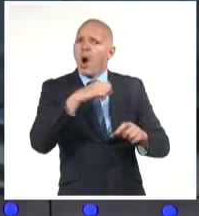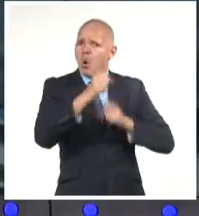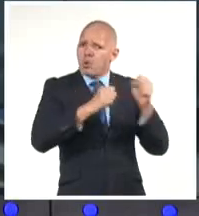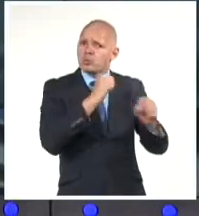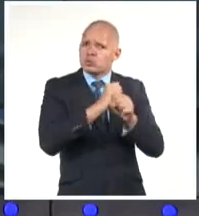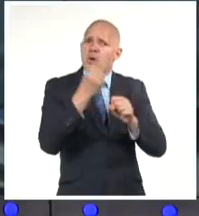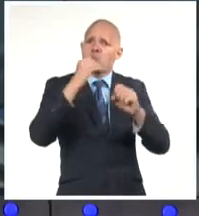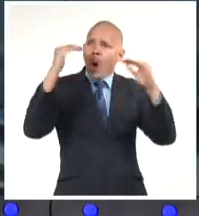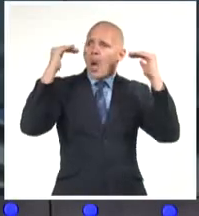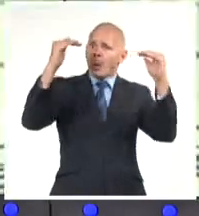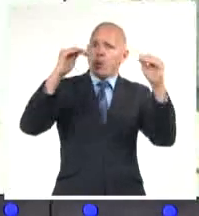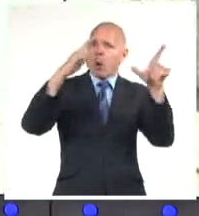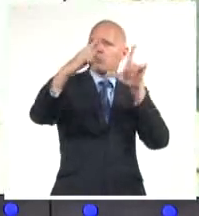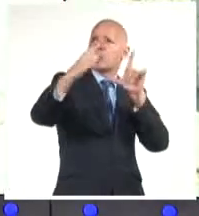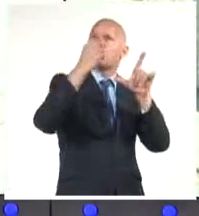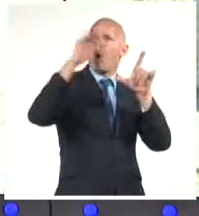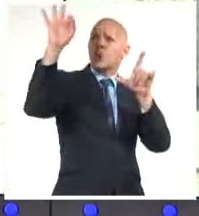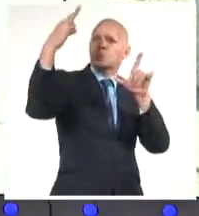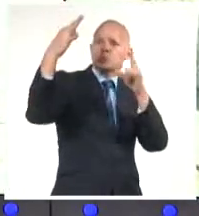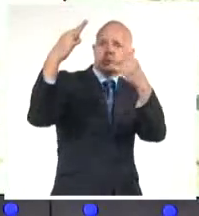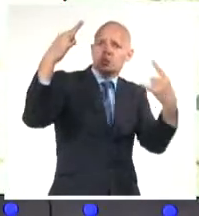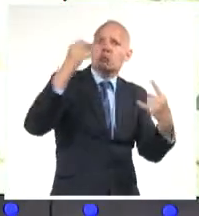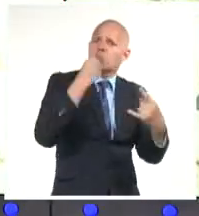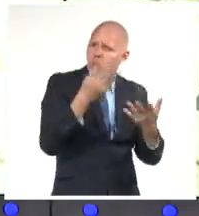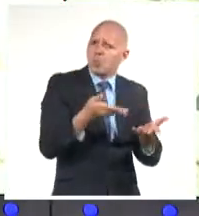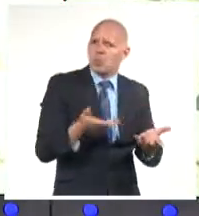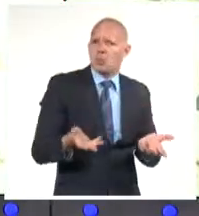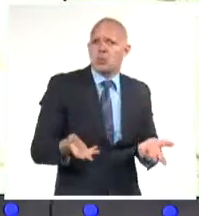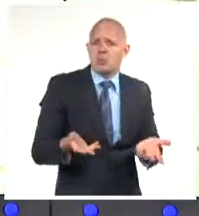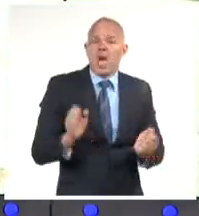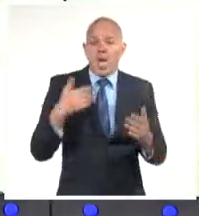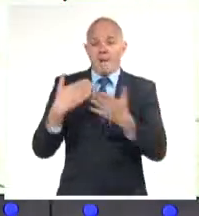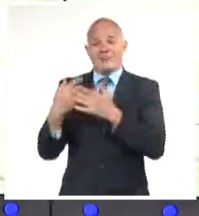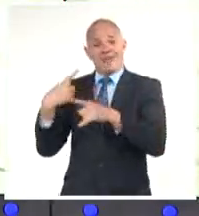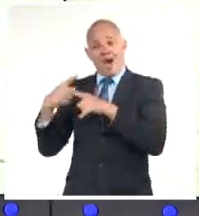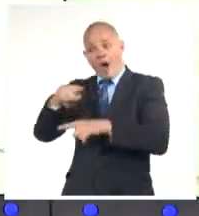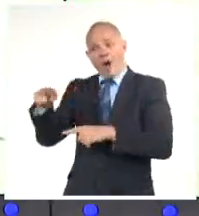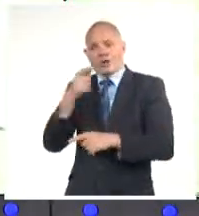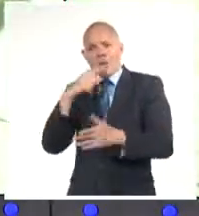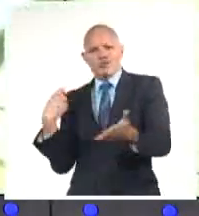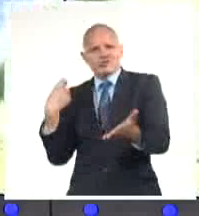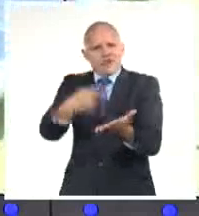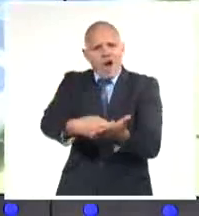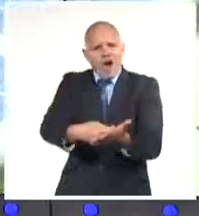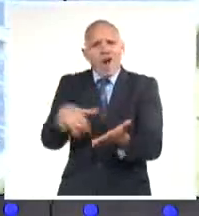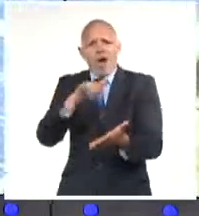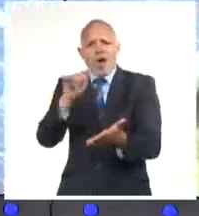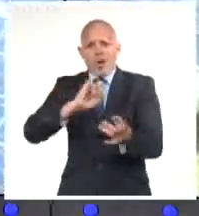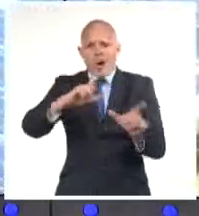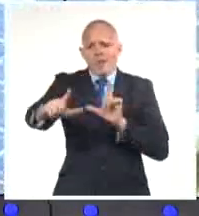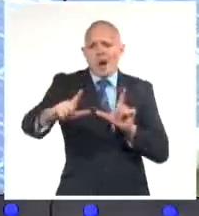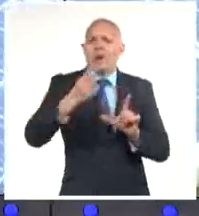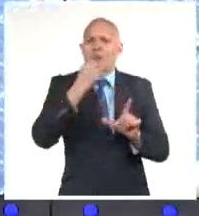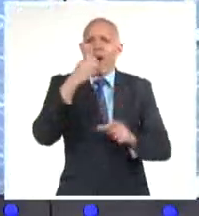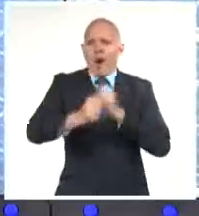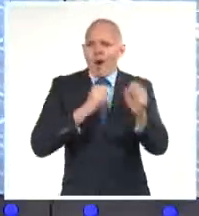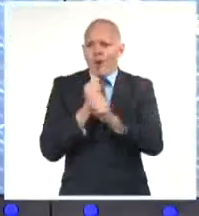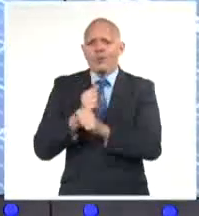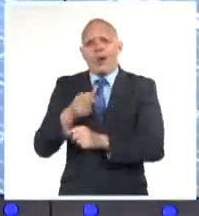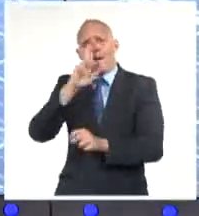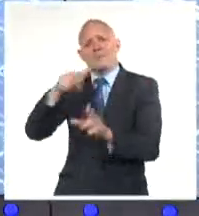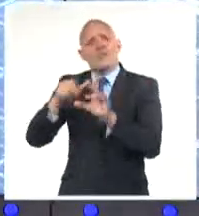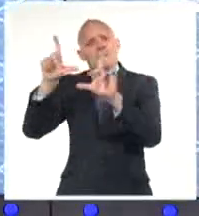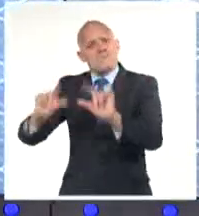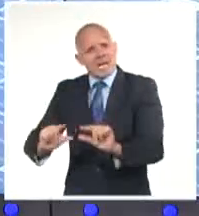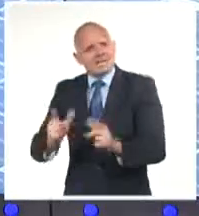empresas con condiciones financieras favorables para ello no utilizan una parte de ese dinero en la instalación de paneles solares en sus